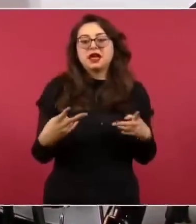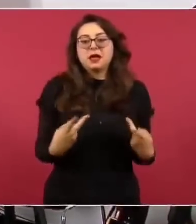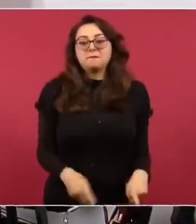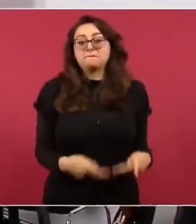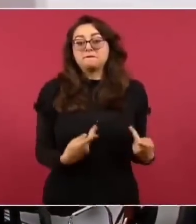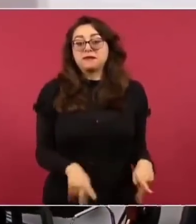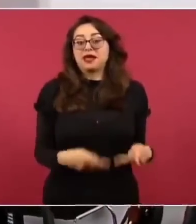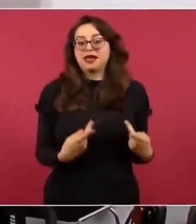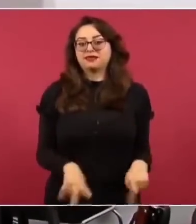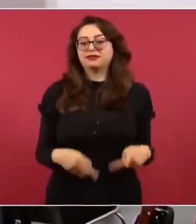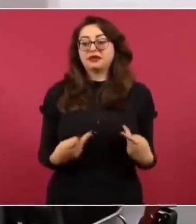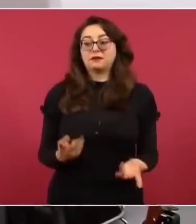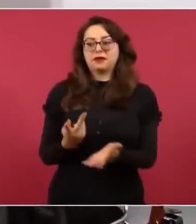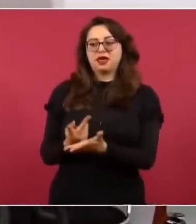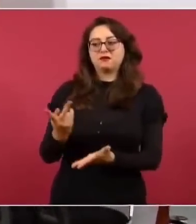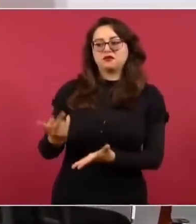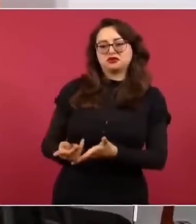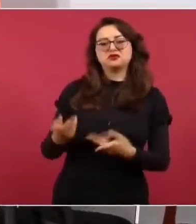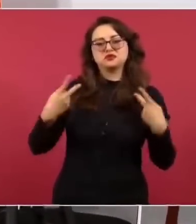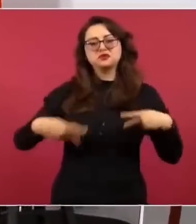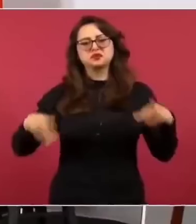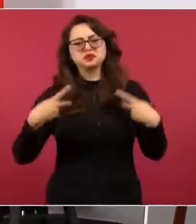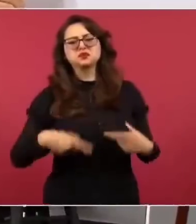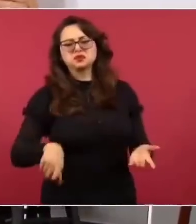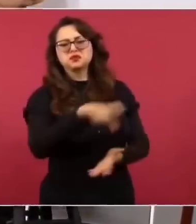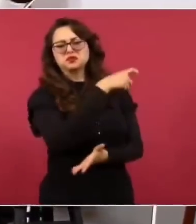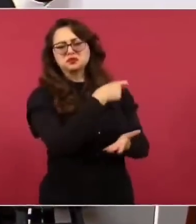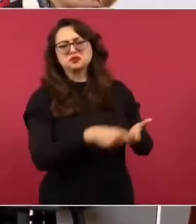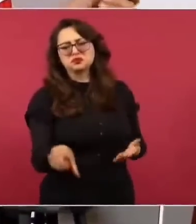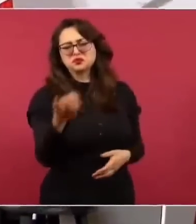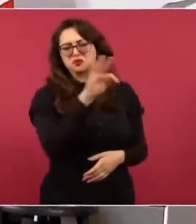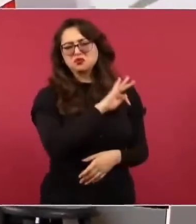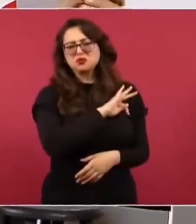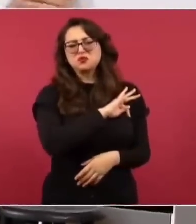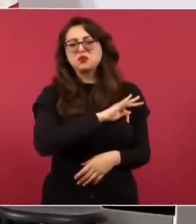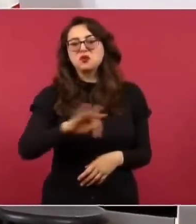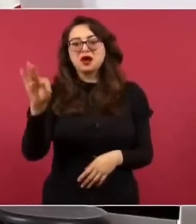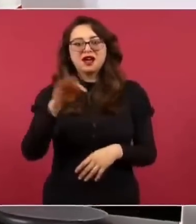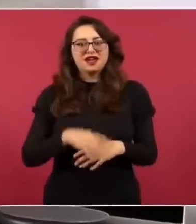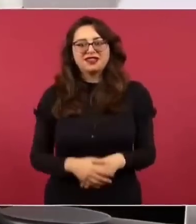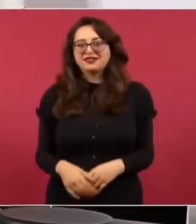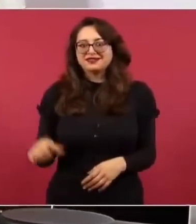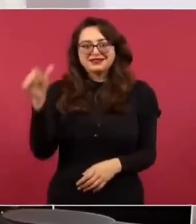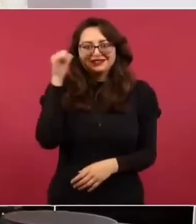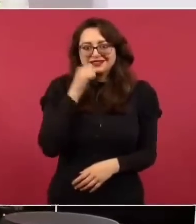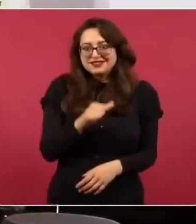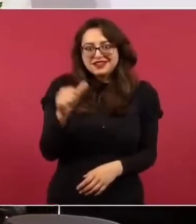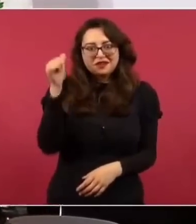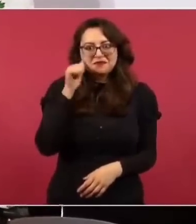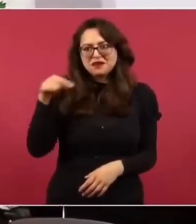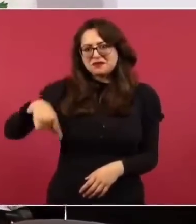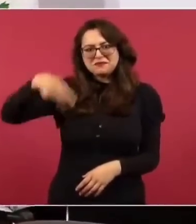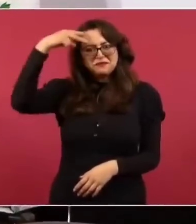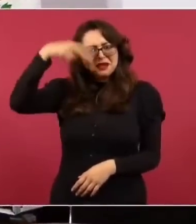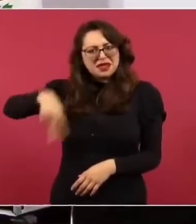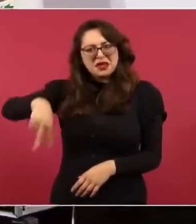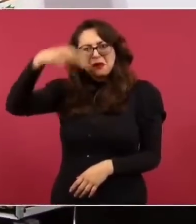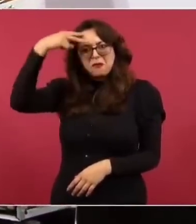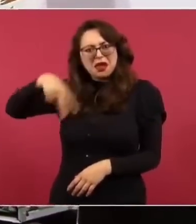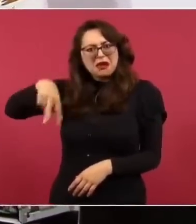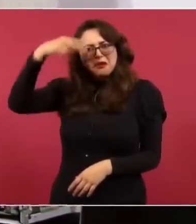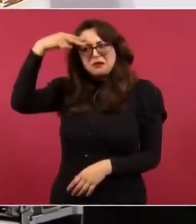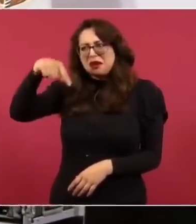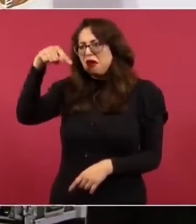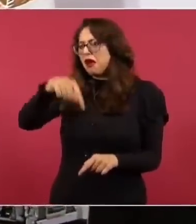Economista del Año, siempre era un secretario de Hacienda de México de